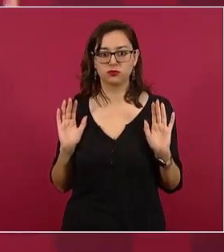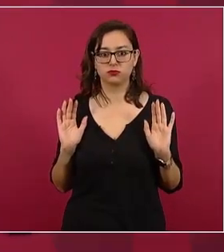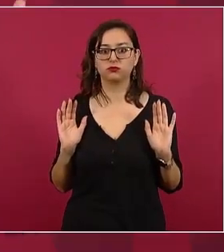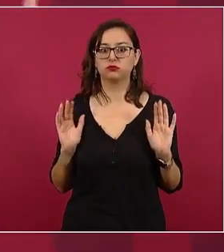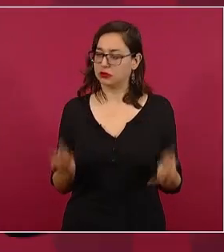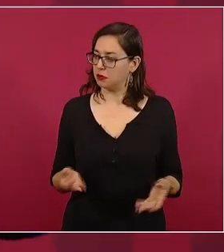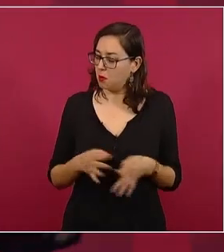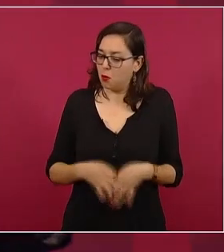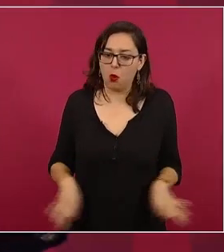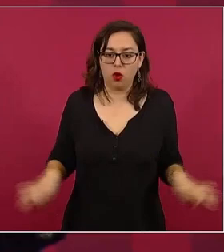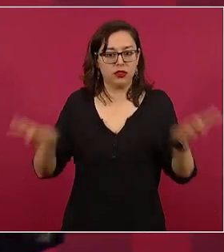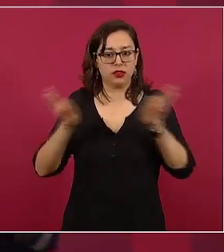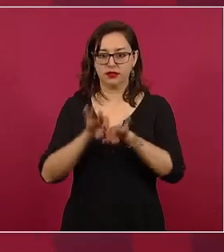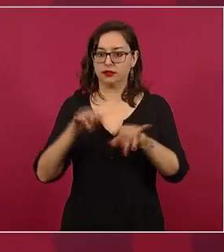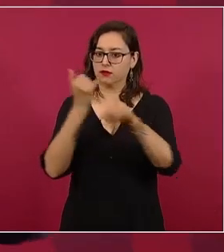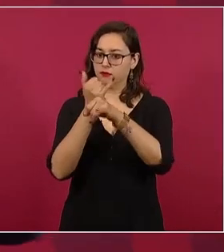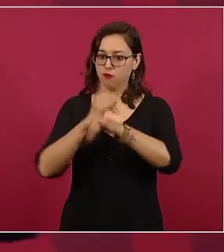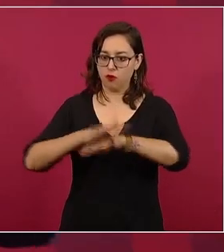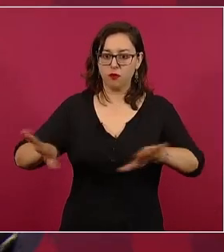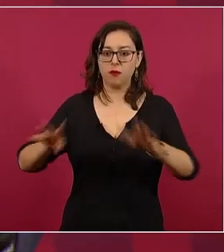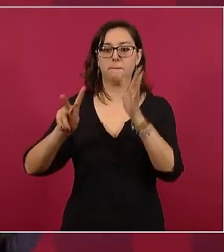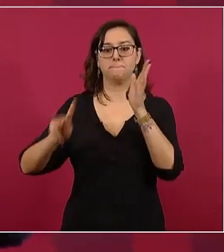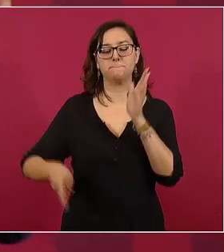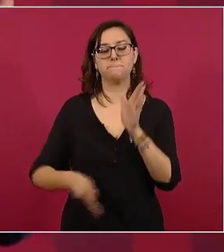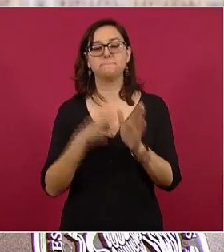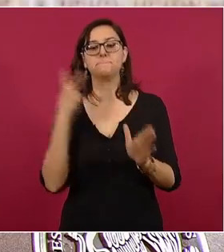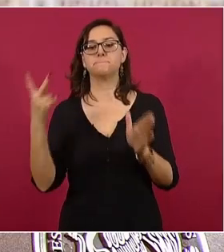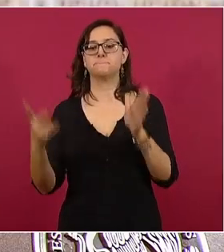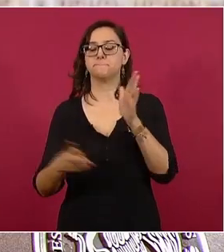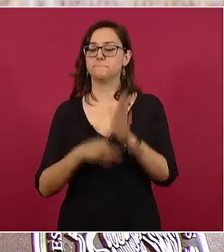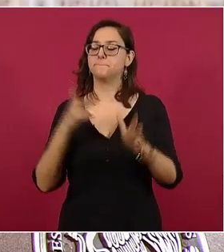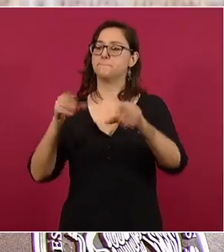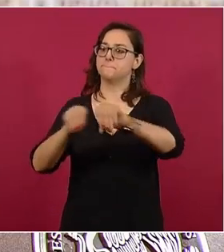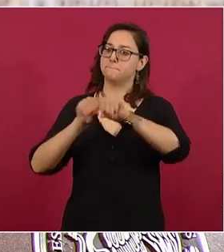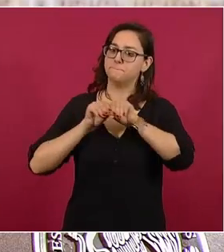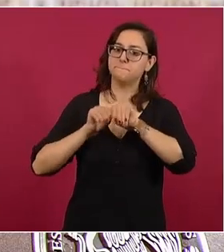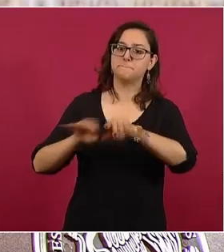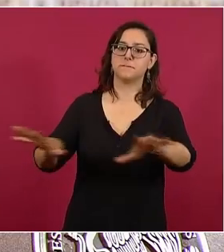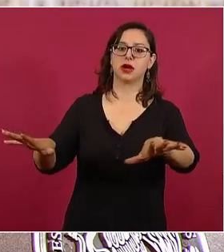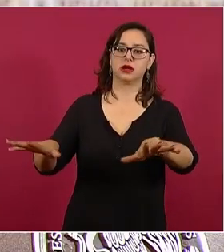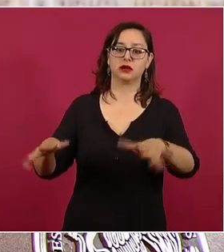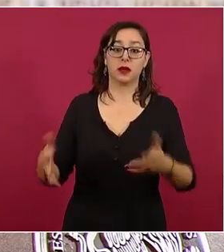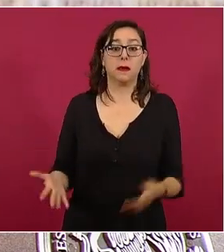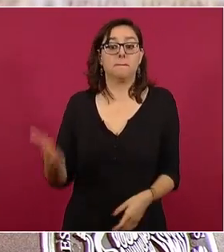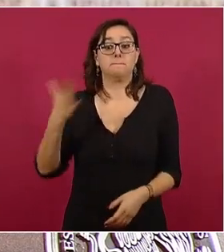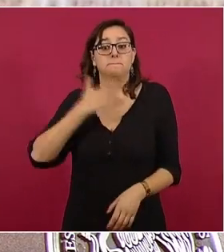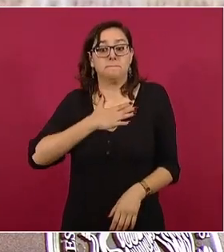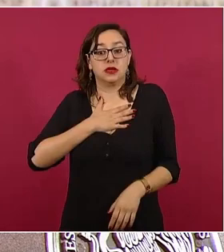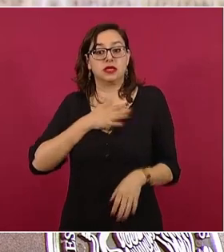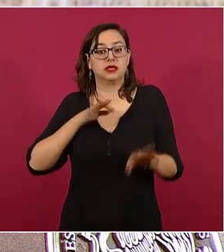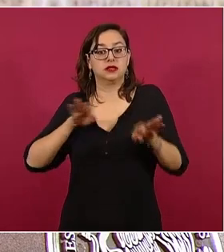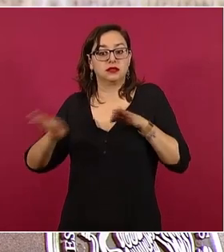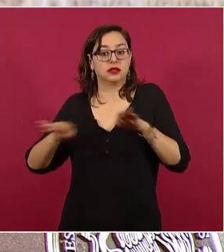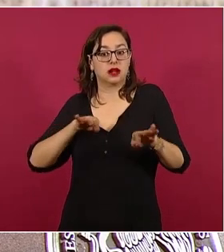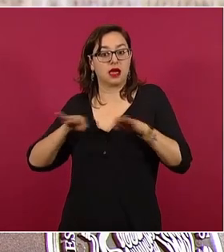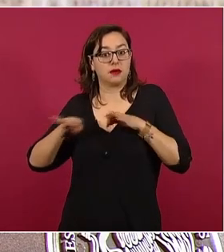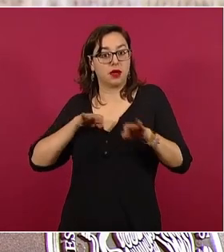información. Ya he dicho varias veces que mi labor es de